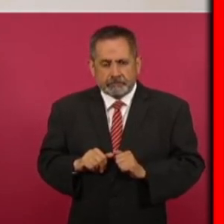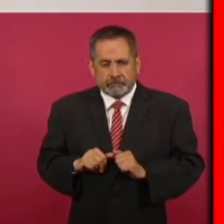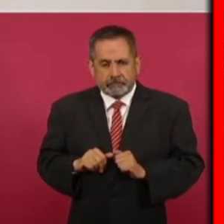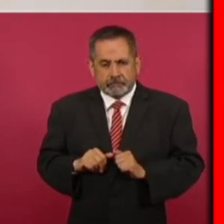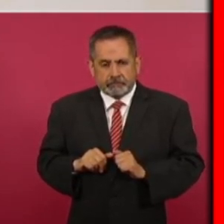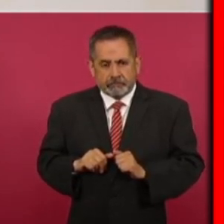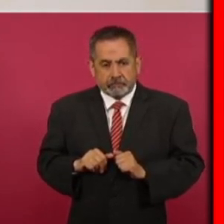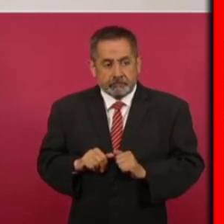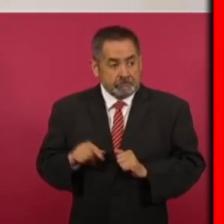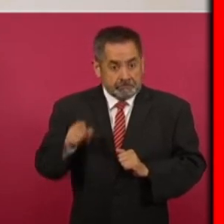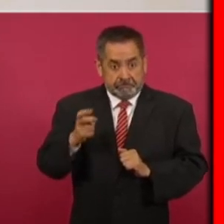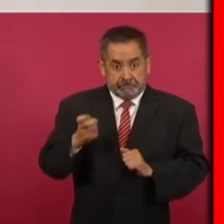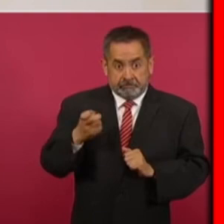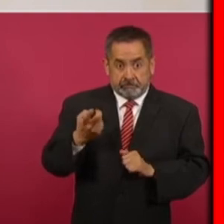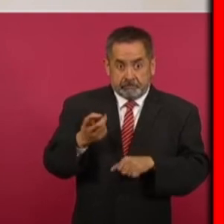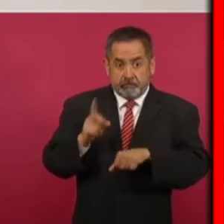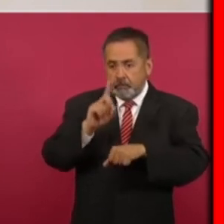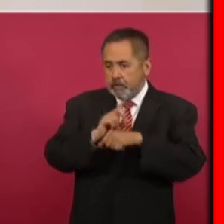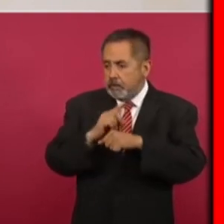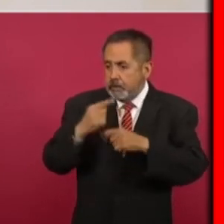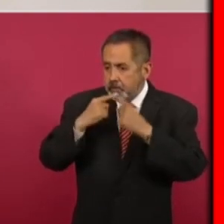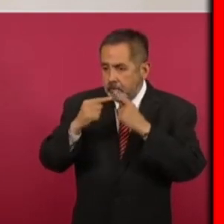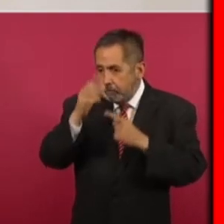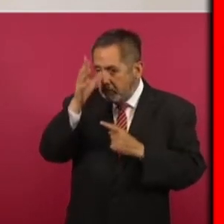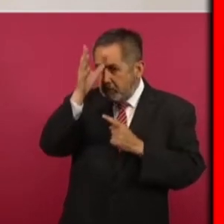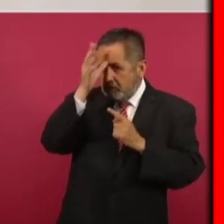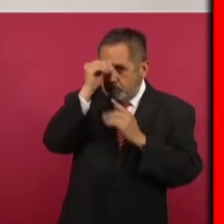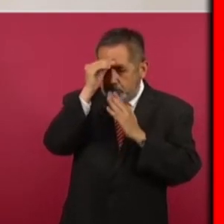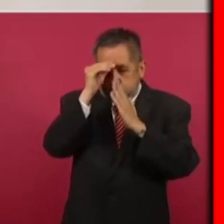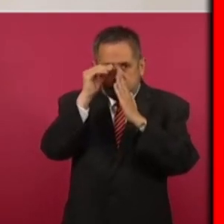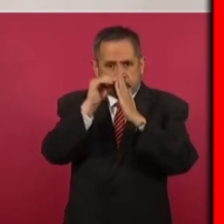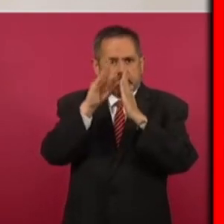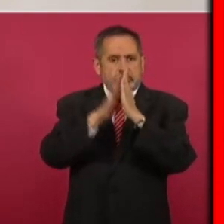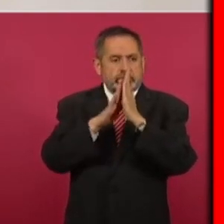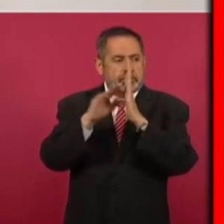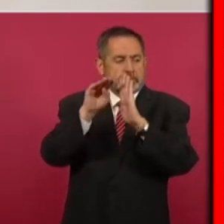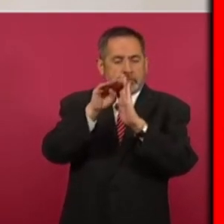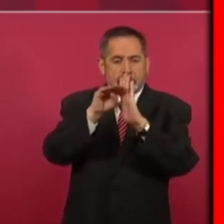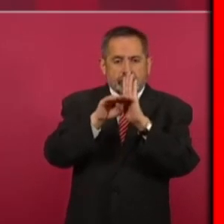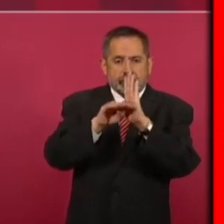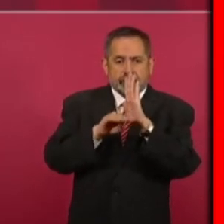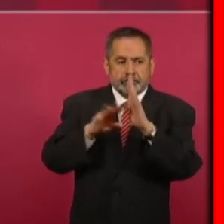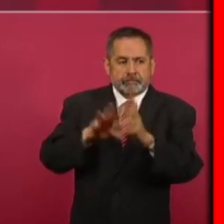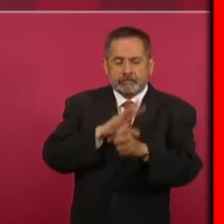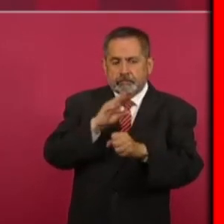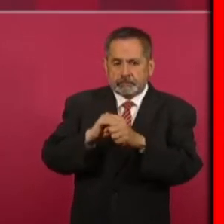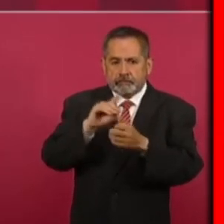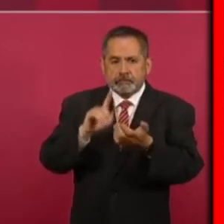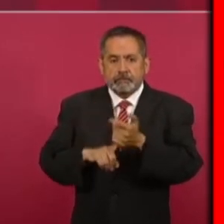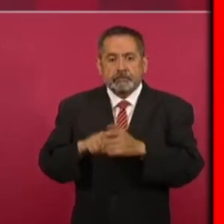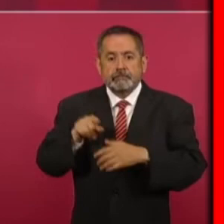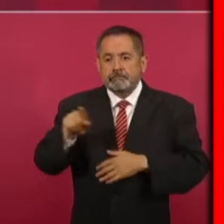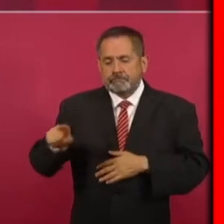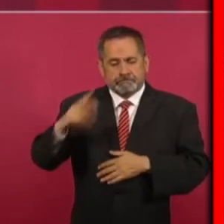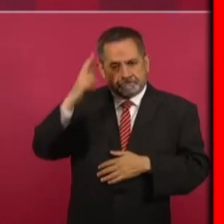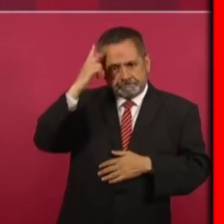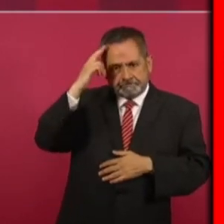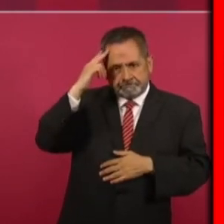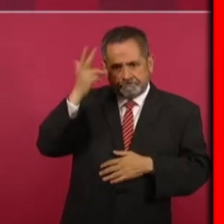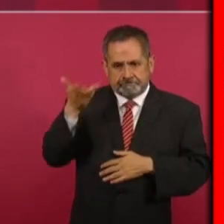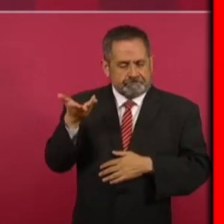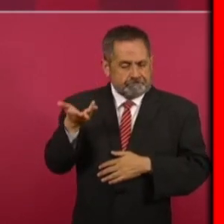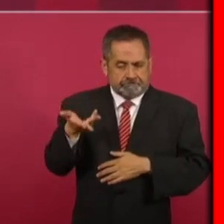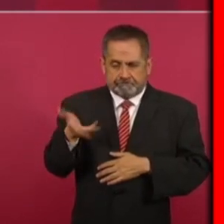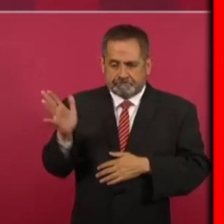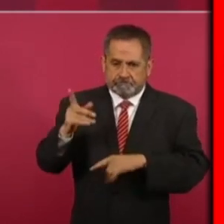mañanera, esto nunca había pasado porque enseña una pistola en el Palacio Nacional de un